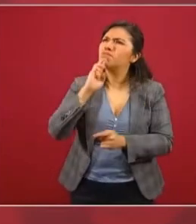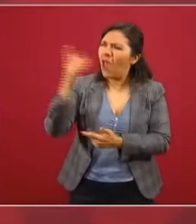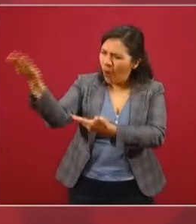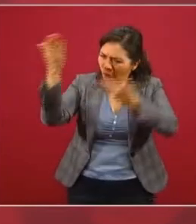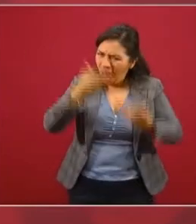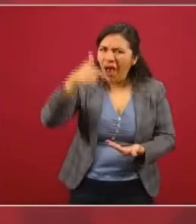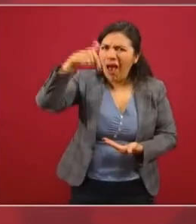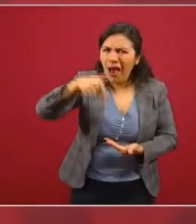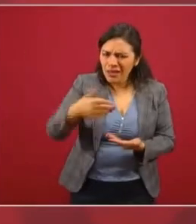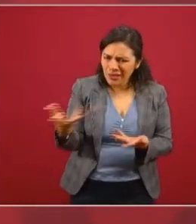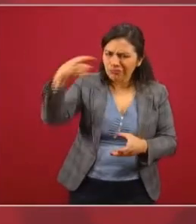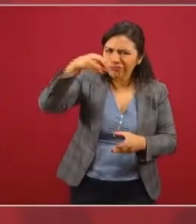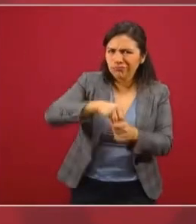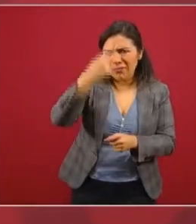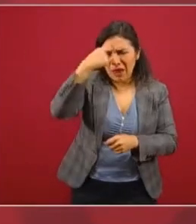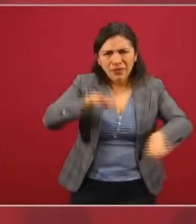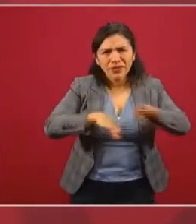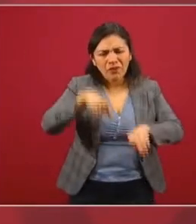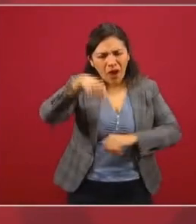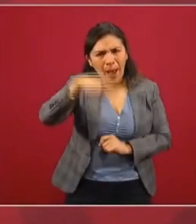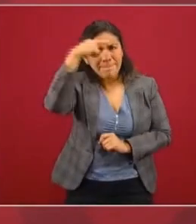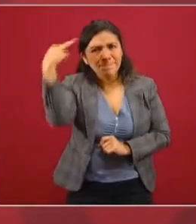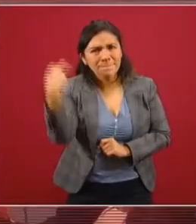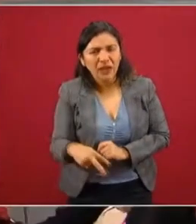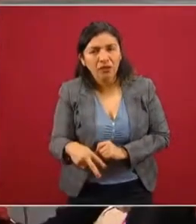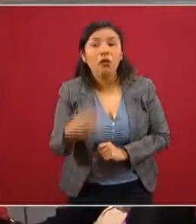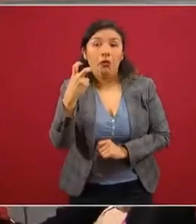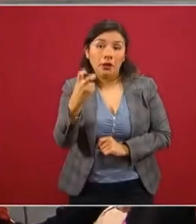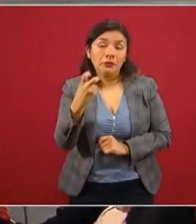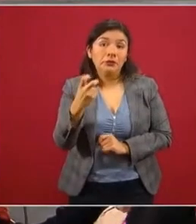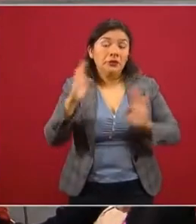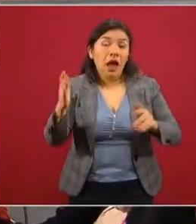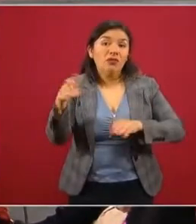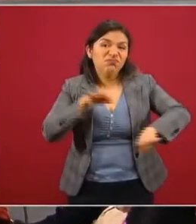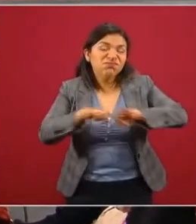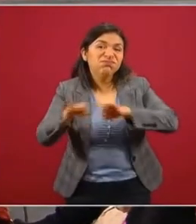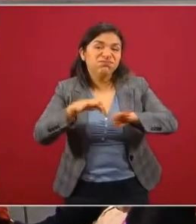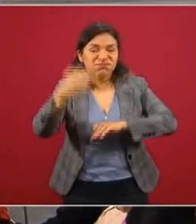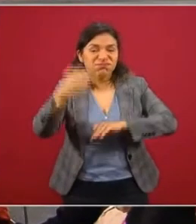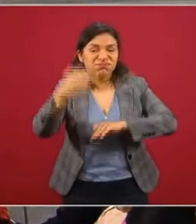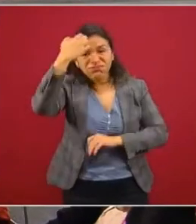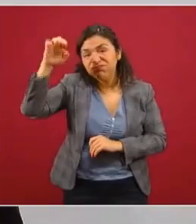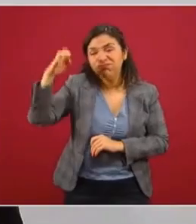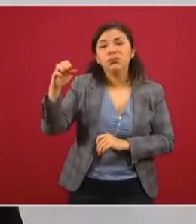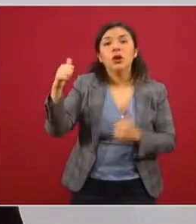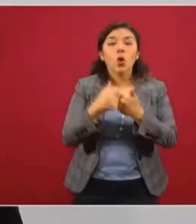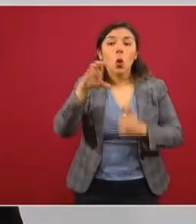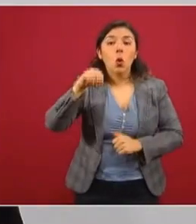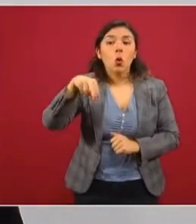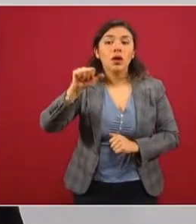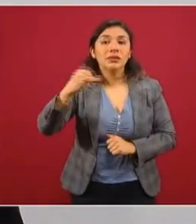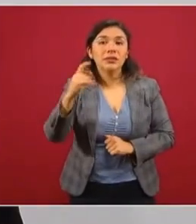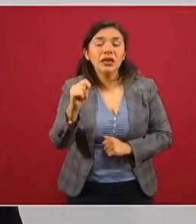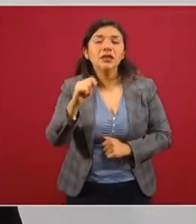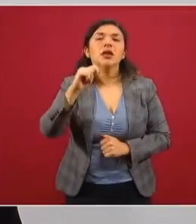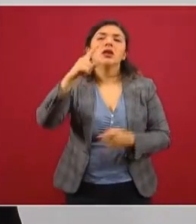que comprometieran su desarrollo. Y en las últimas fases de transferencia tecnológica, pues el CONACYT, con sus